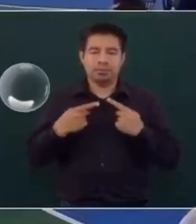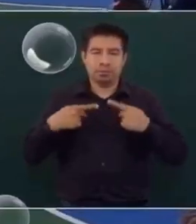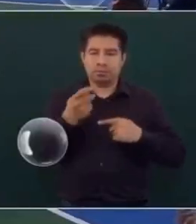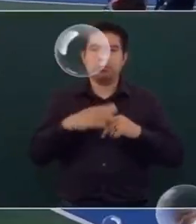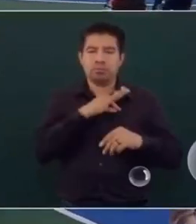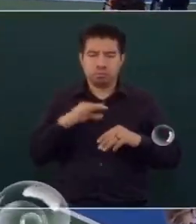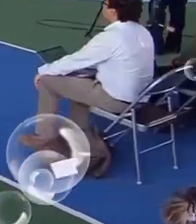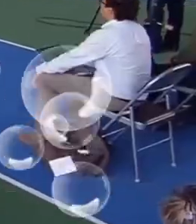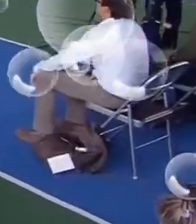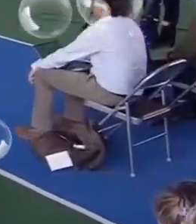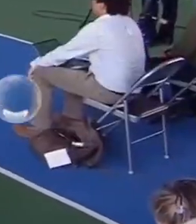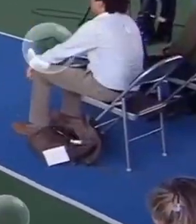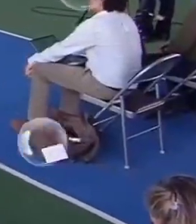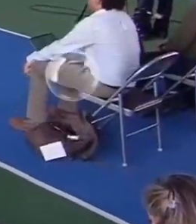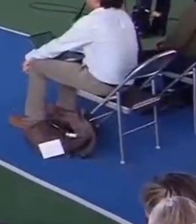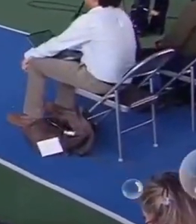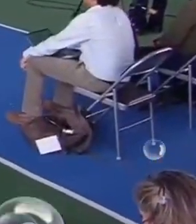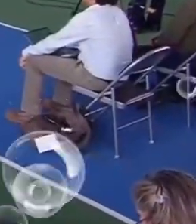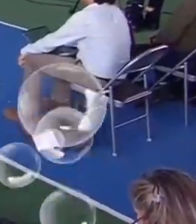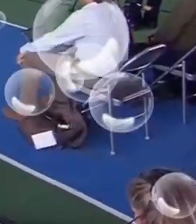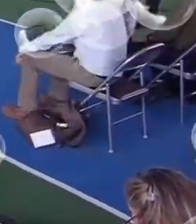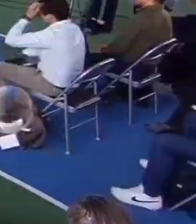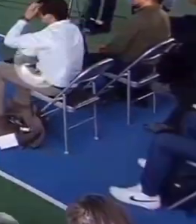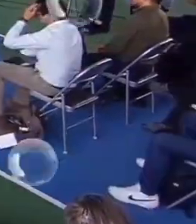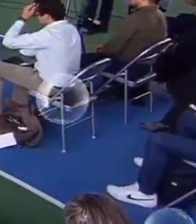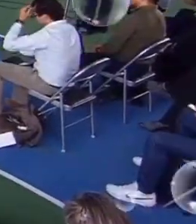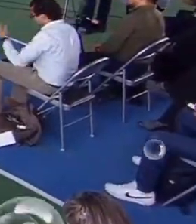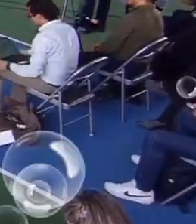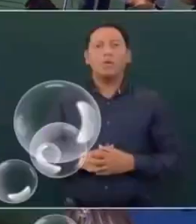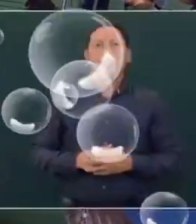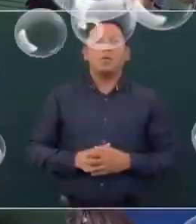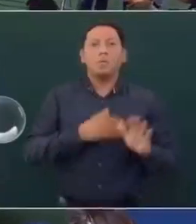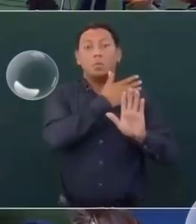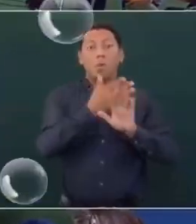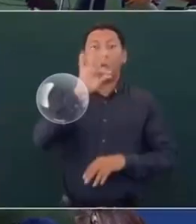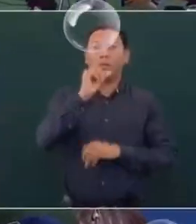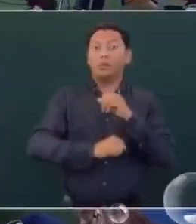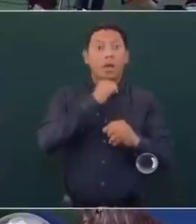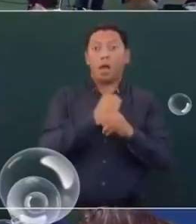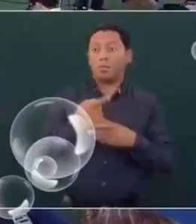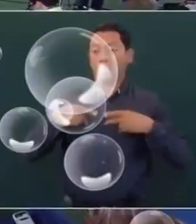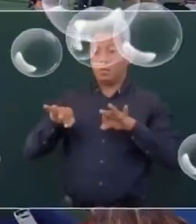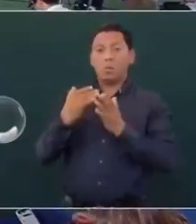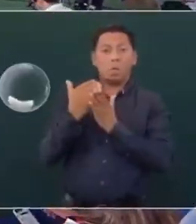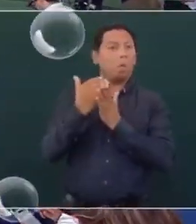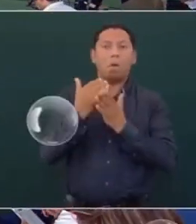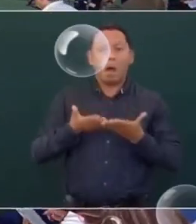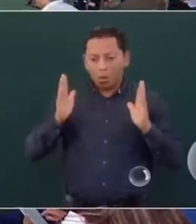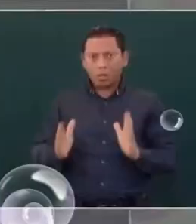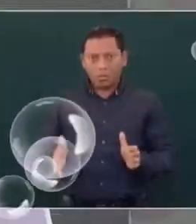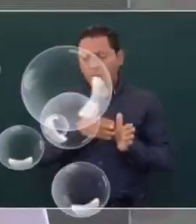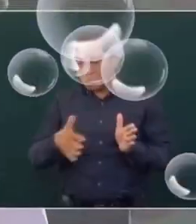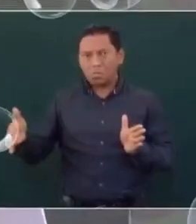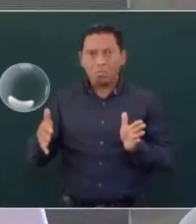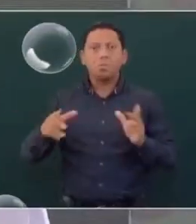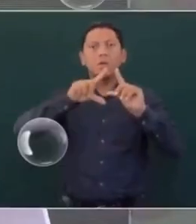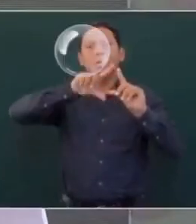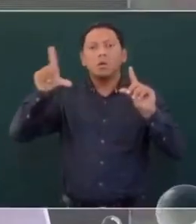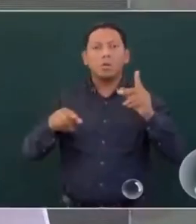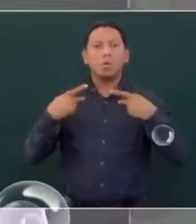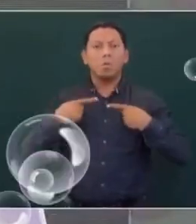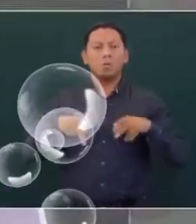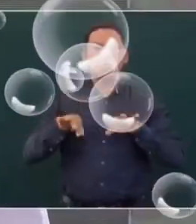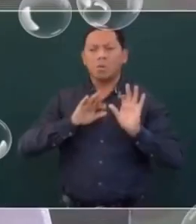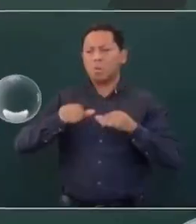básico y en algunos casos hasta para más. Ha aumentado el salario, está creciendo la economía. Hay empleo. México es de los países con menos